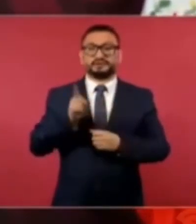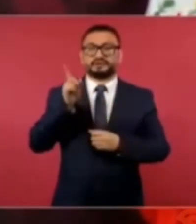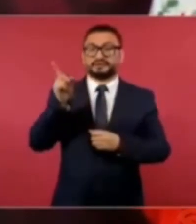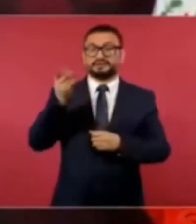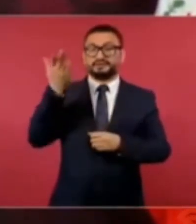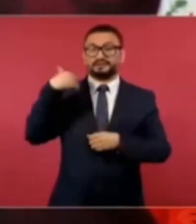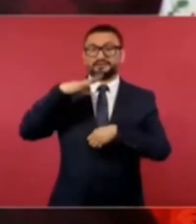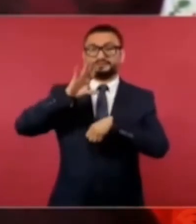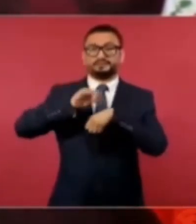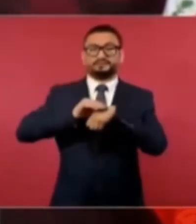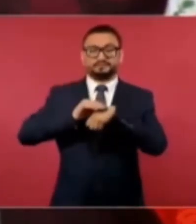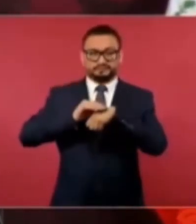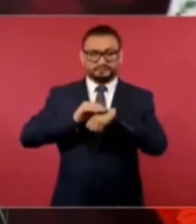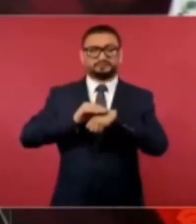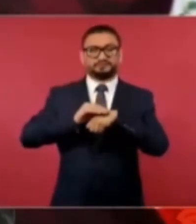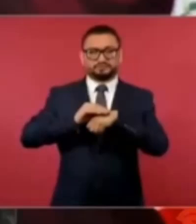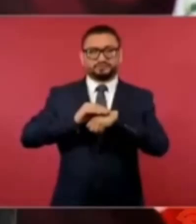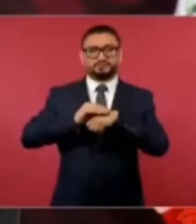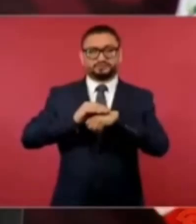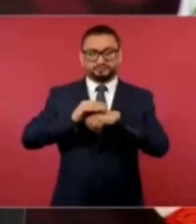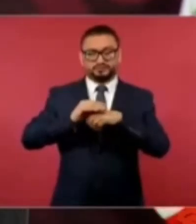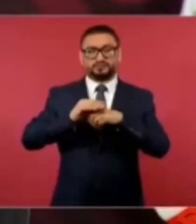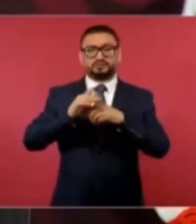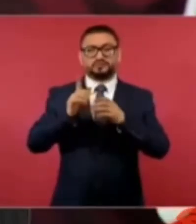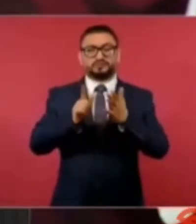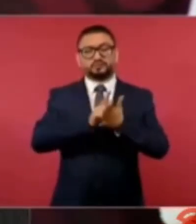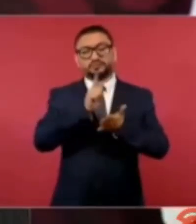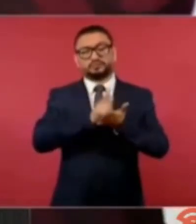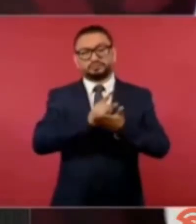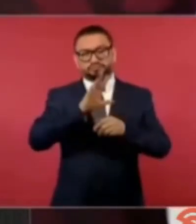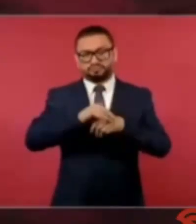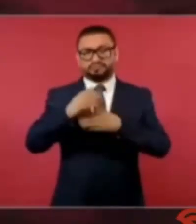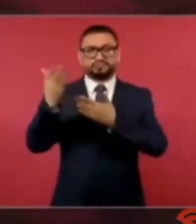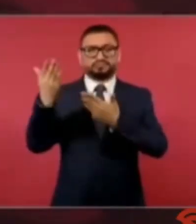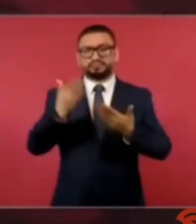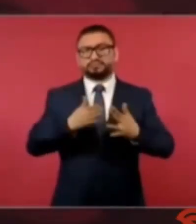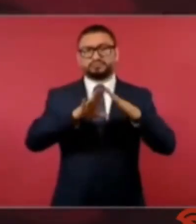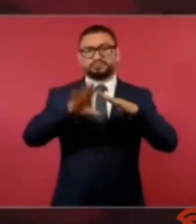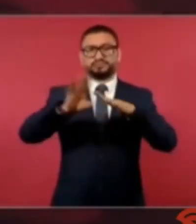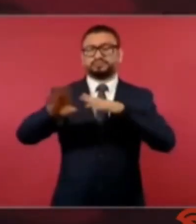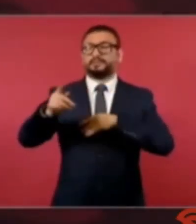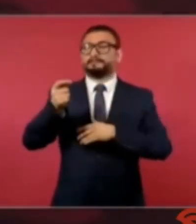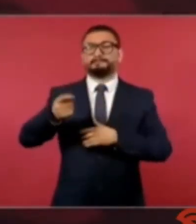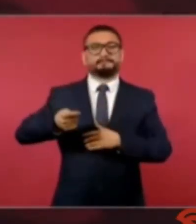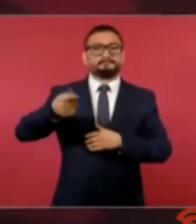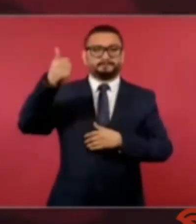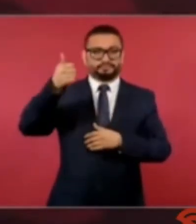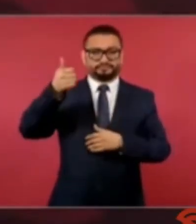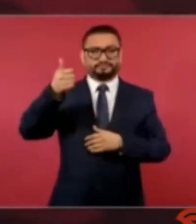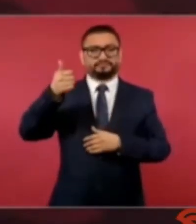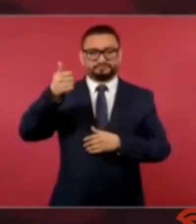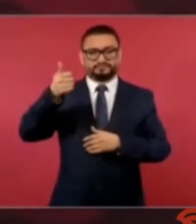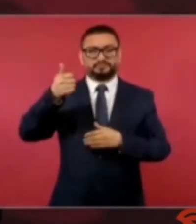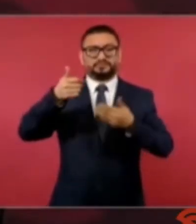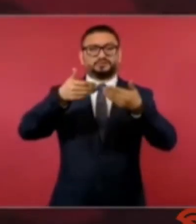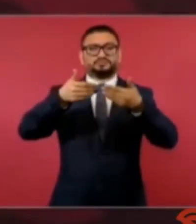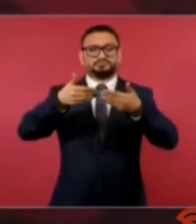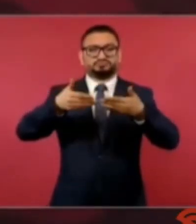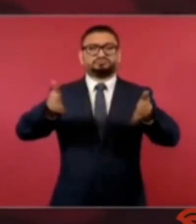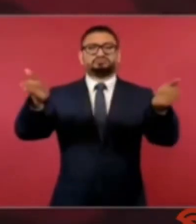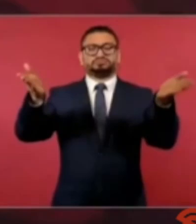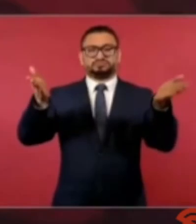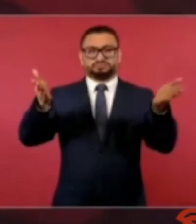la entrada legal de migrantes. Es el primero que abre la puerta